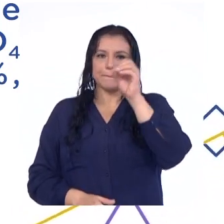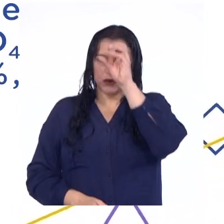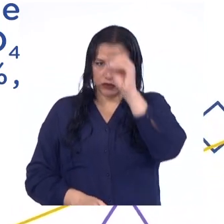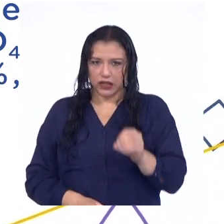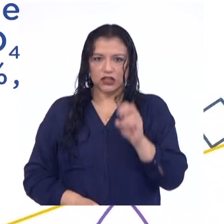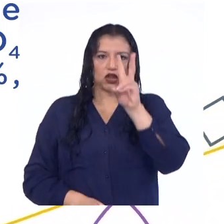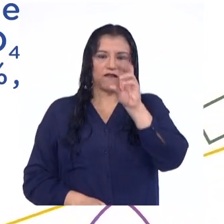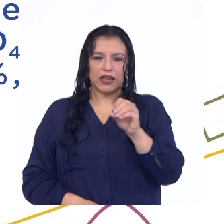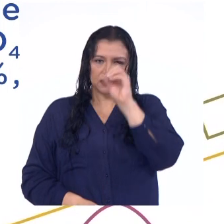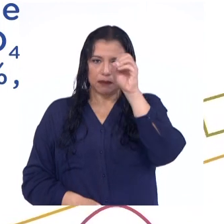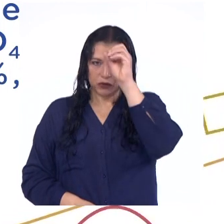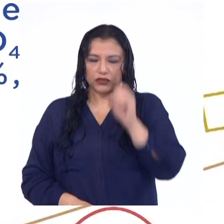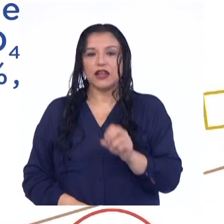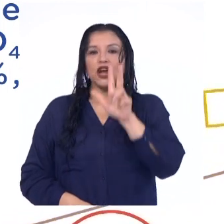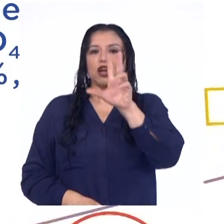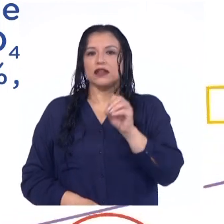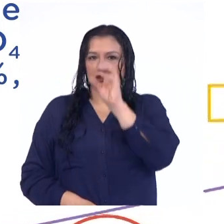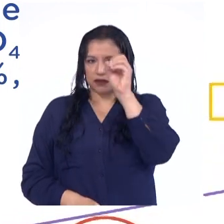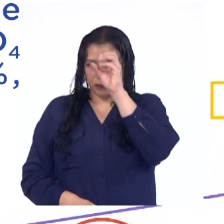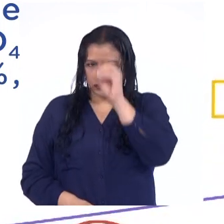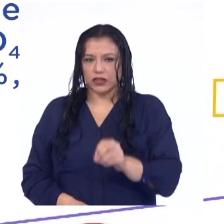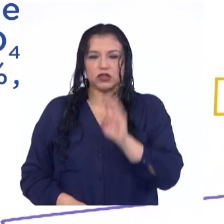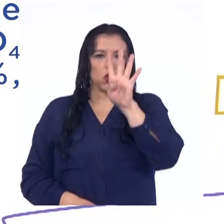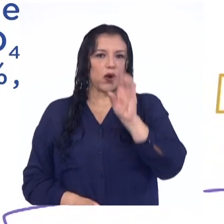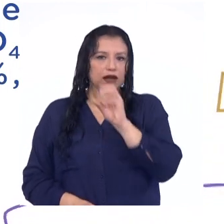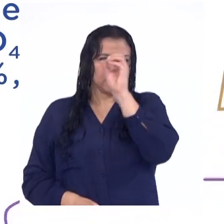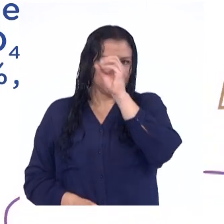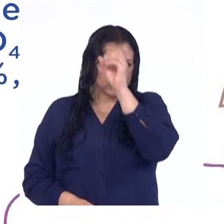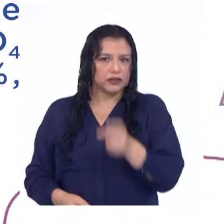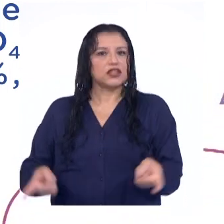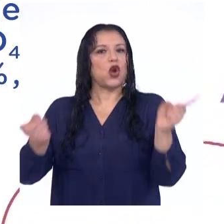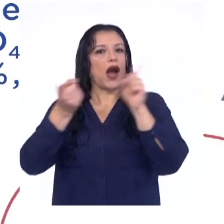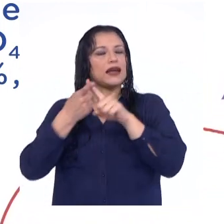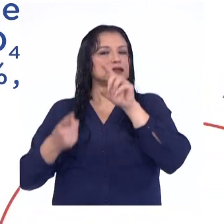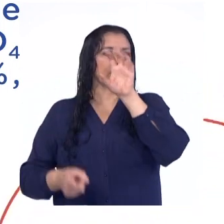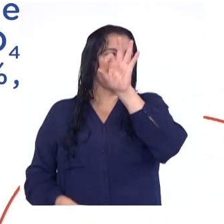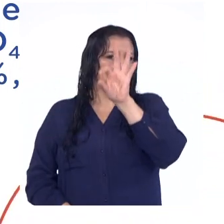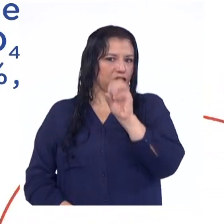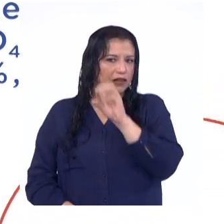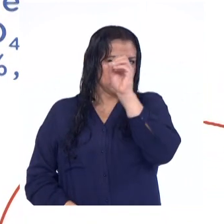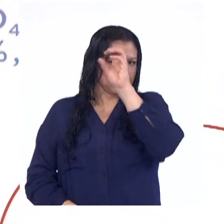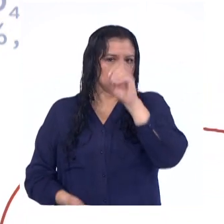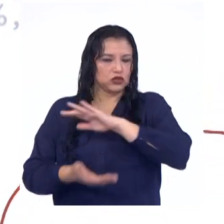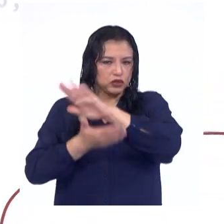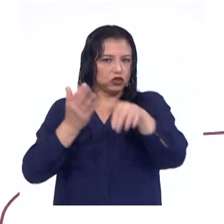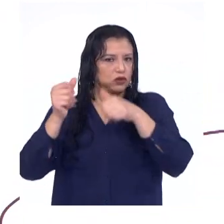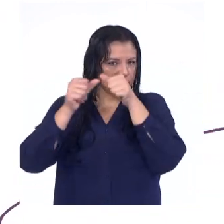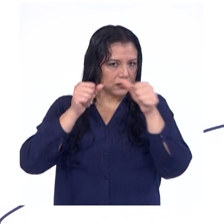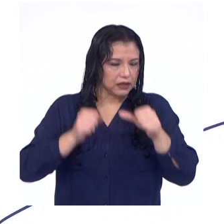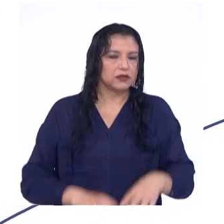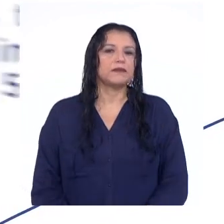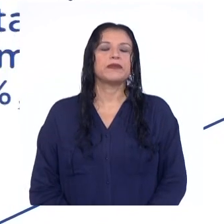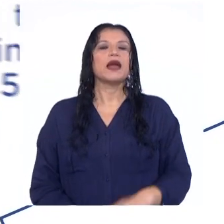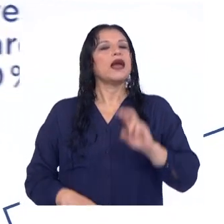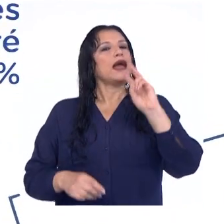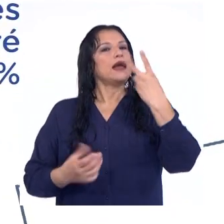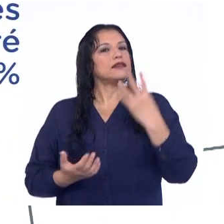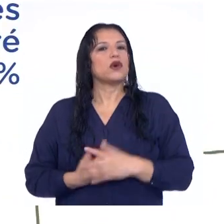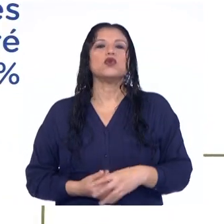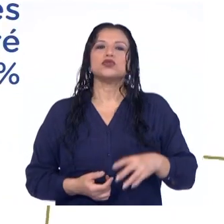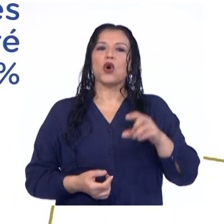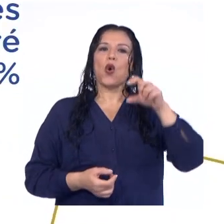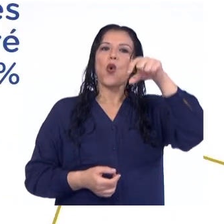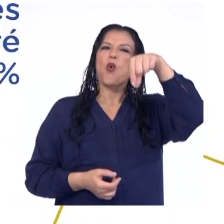20%, 30%, 40% hasta 90% de los datos. En segundo lugar, un